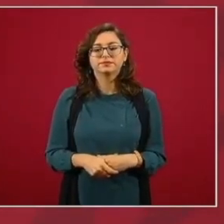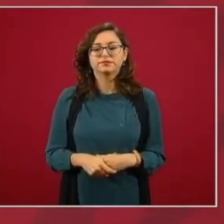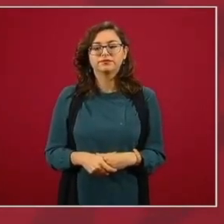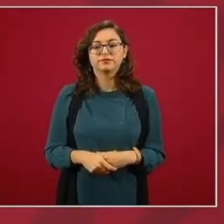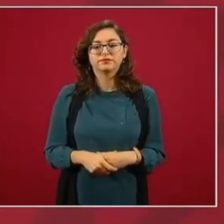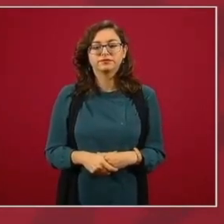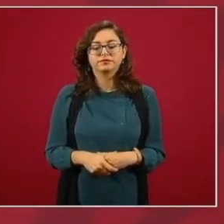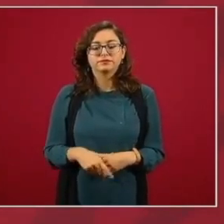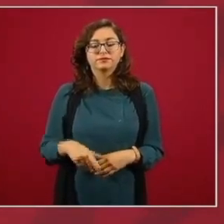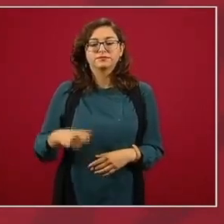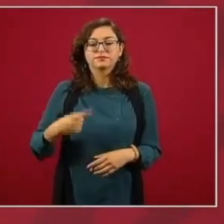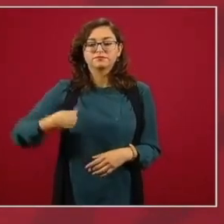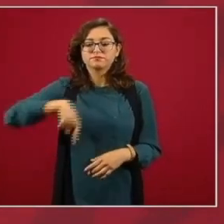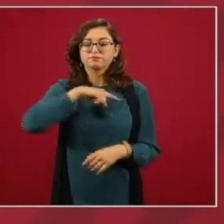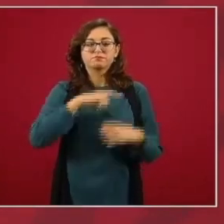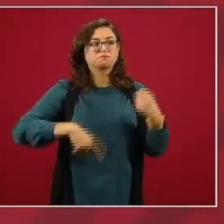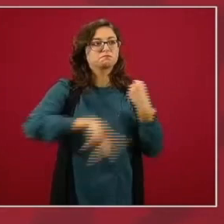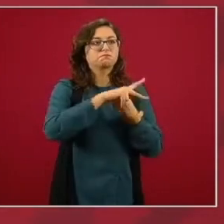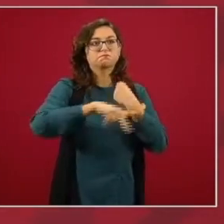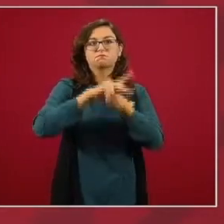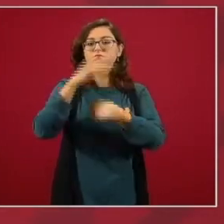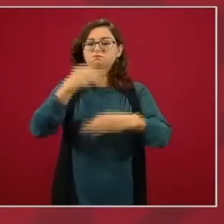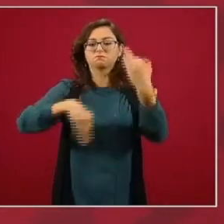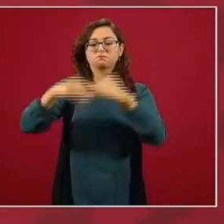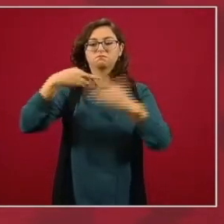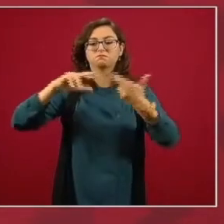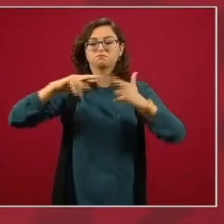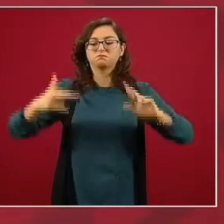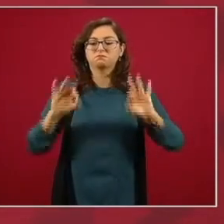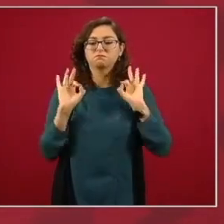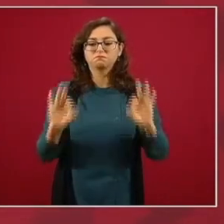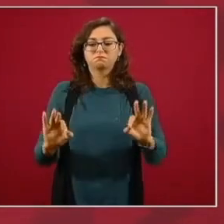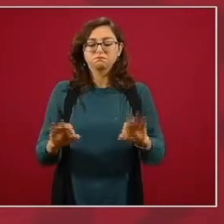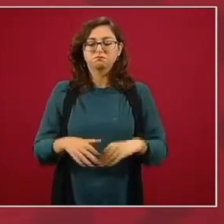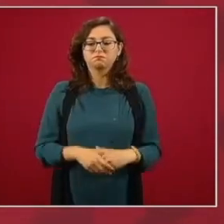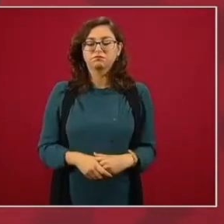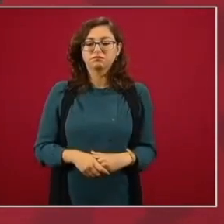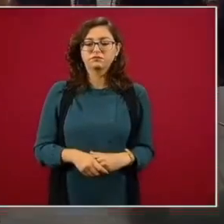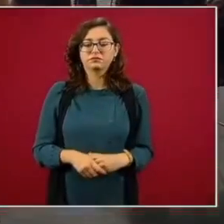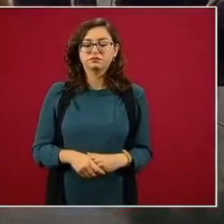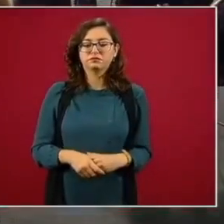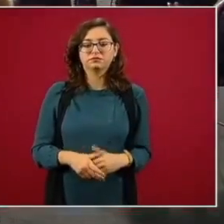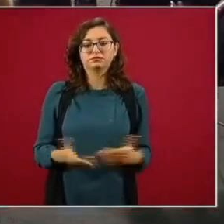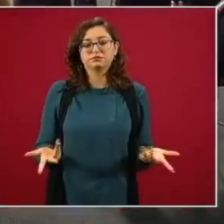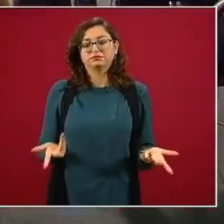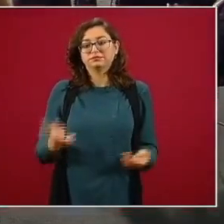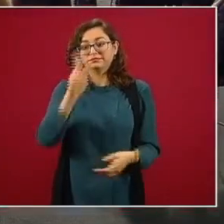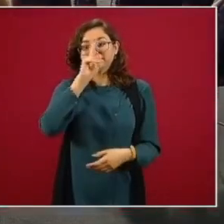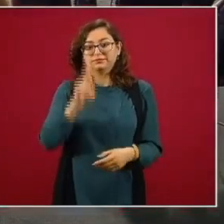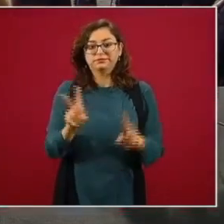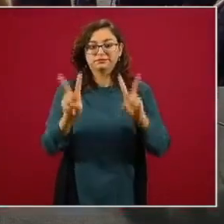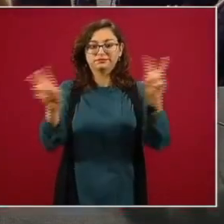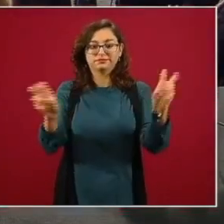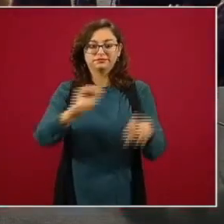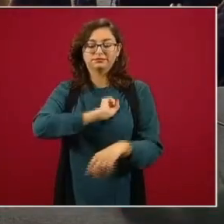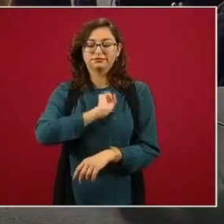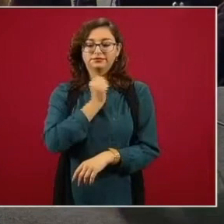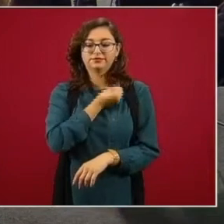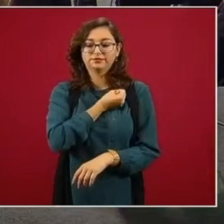muy buenas relaciones con todos y más cuando se trata de salud aquí